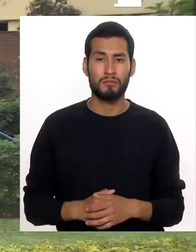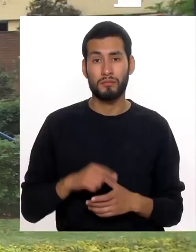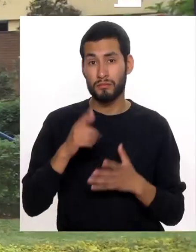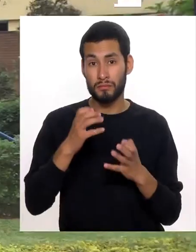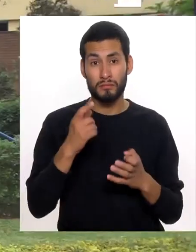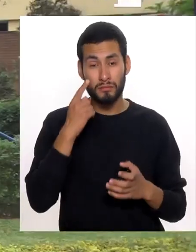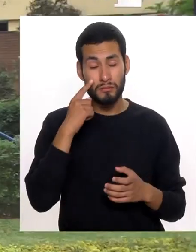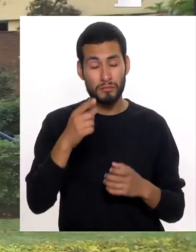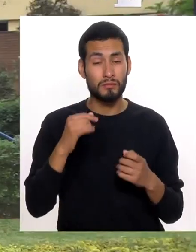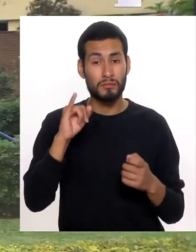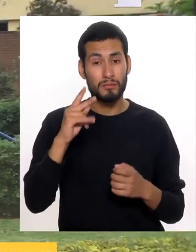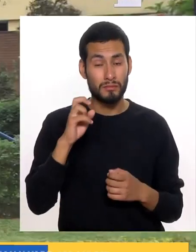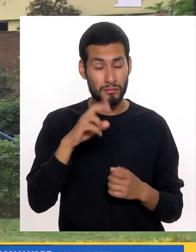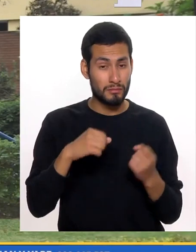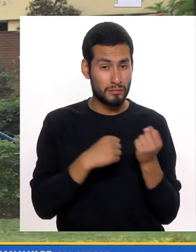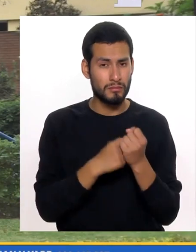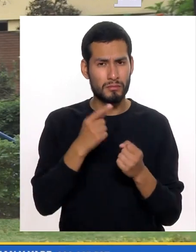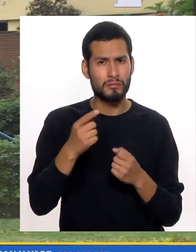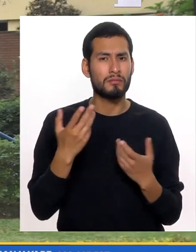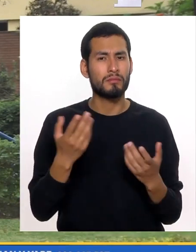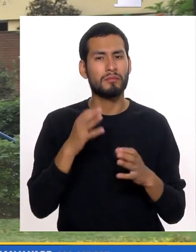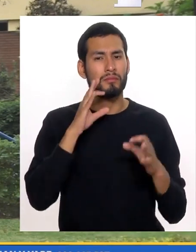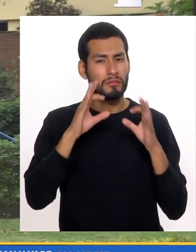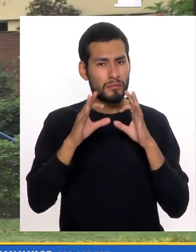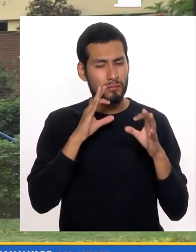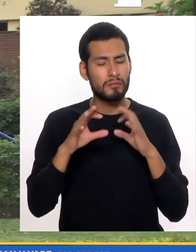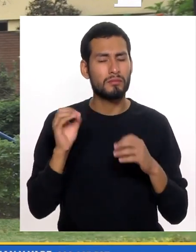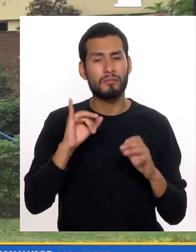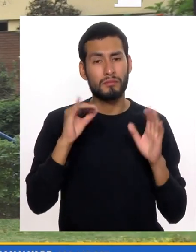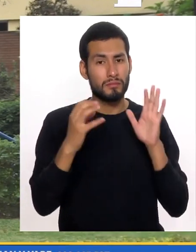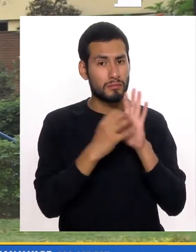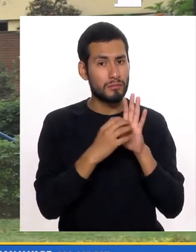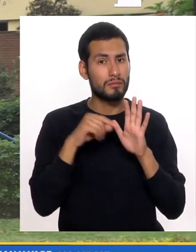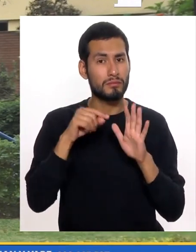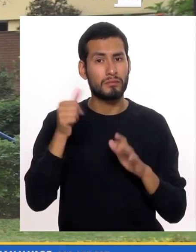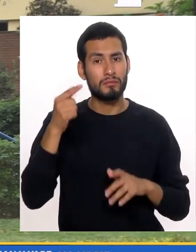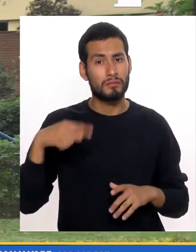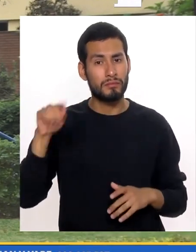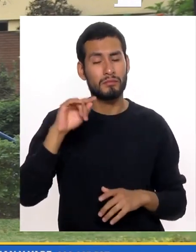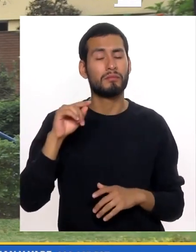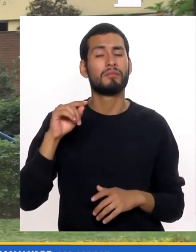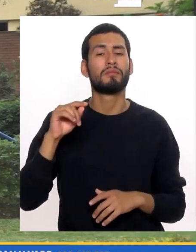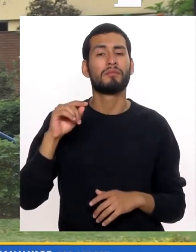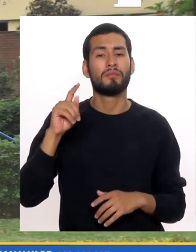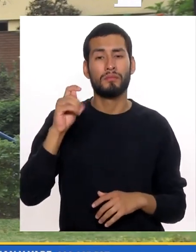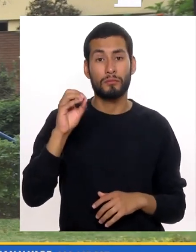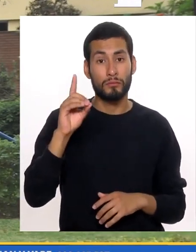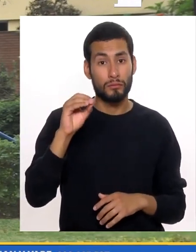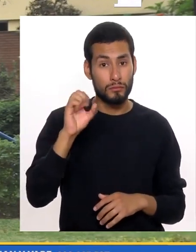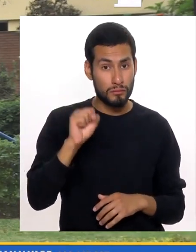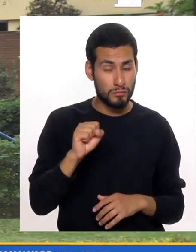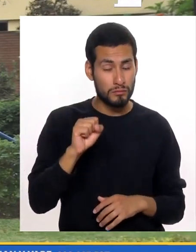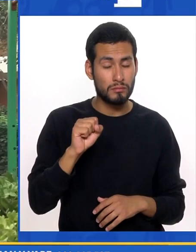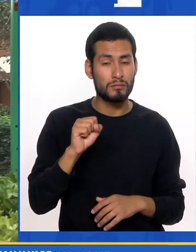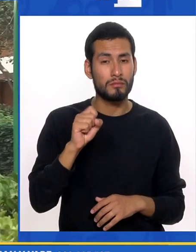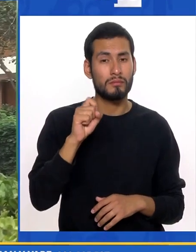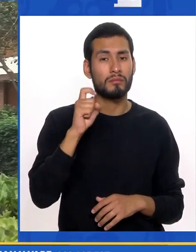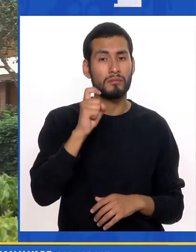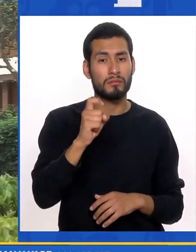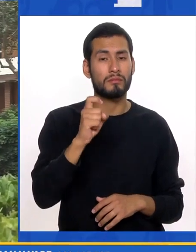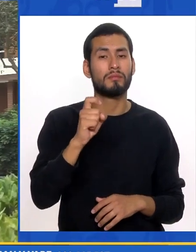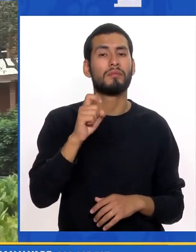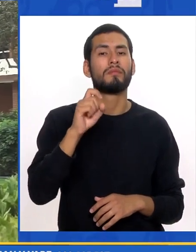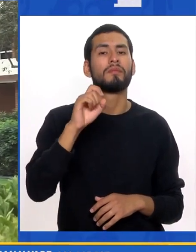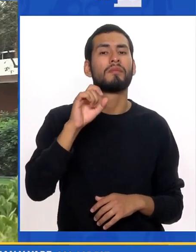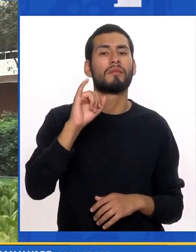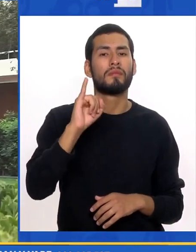Si quieren conocer Y apoyar a Iker Pueden ingresar A su Facebook O Instagram Es Arroba Todos Una X